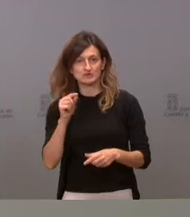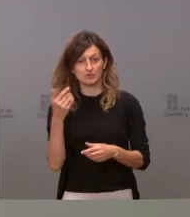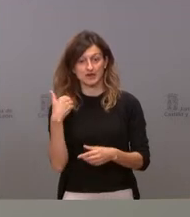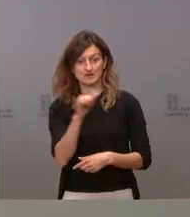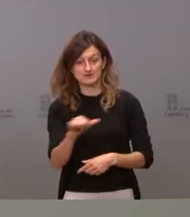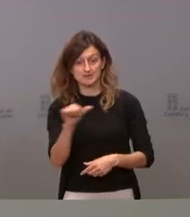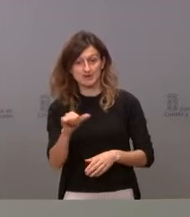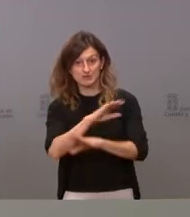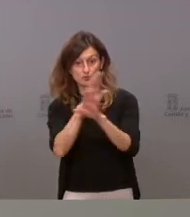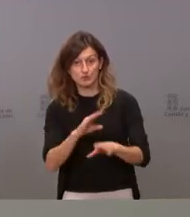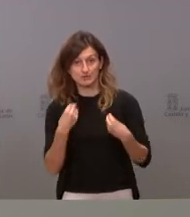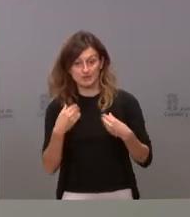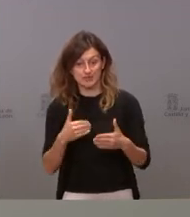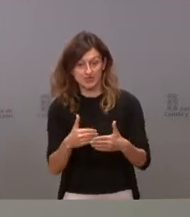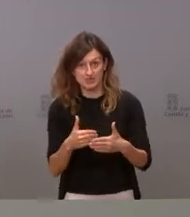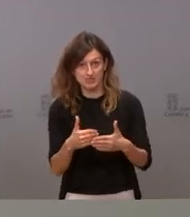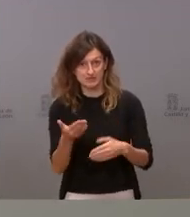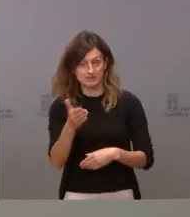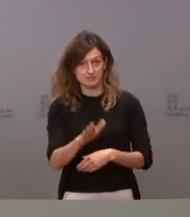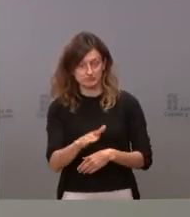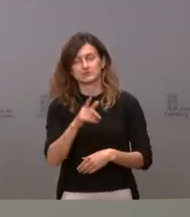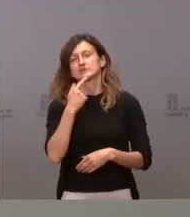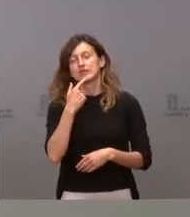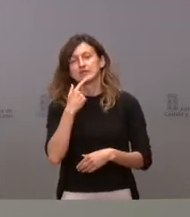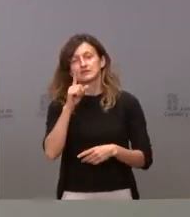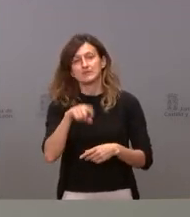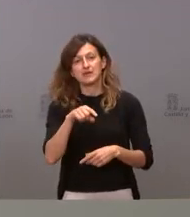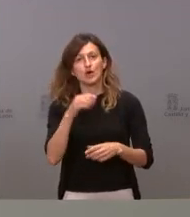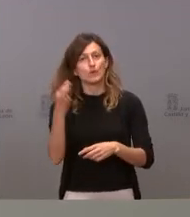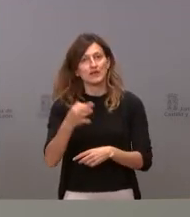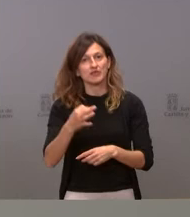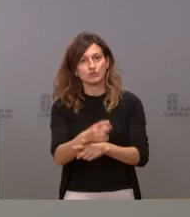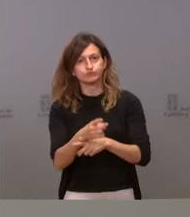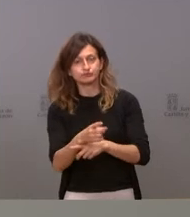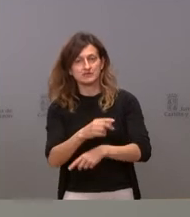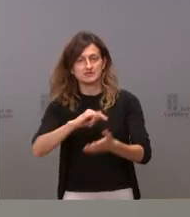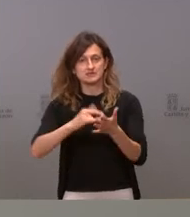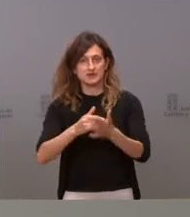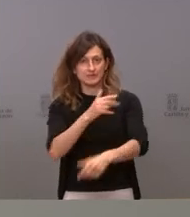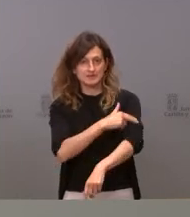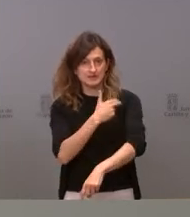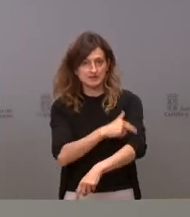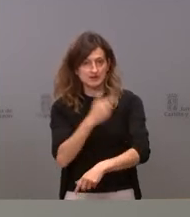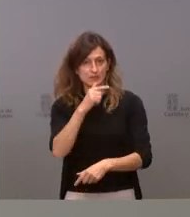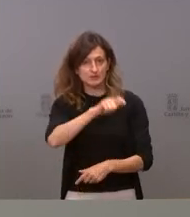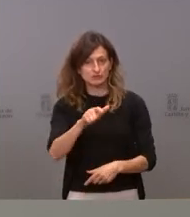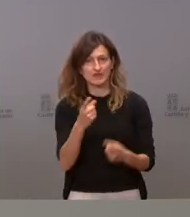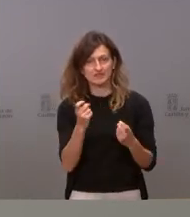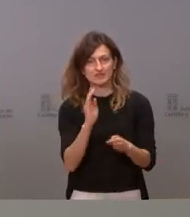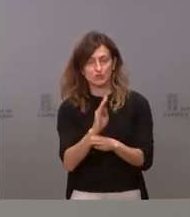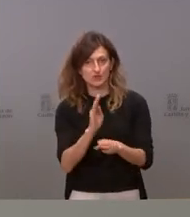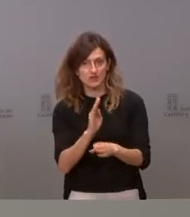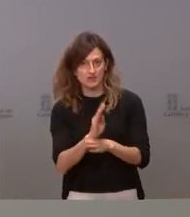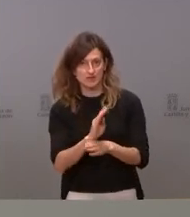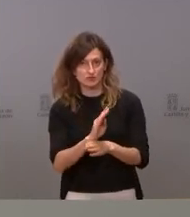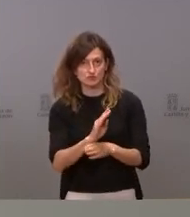semanas de vida, así como establecerá obligaciones para el sistema sanitario a la hora de atender a pacientes que precisen cuidados paliativos.